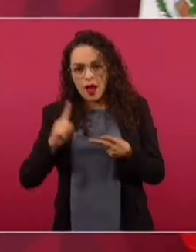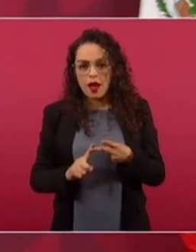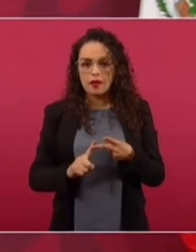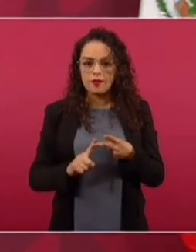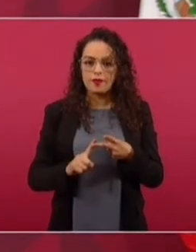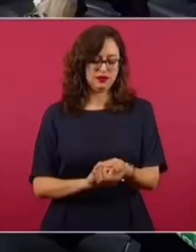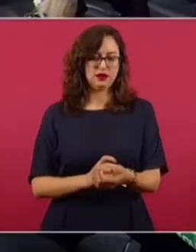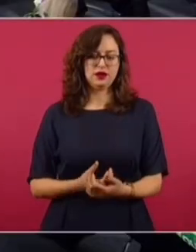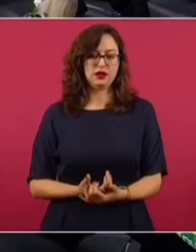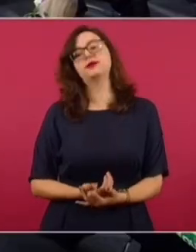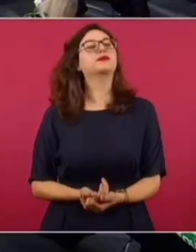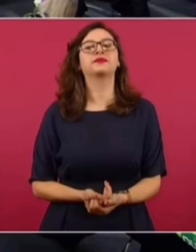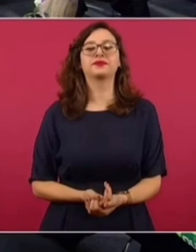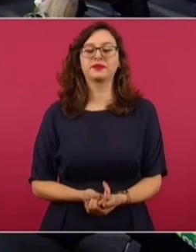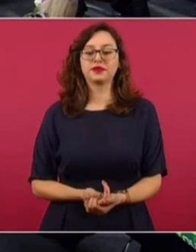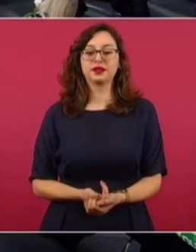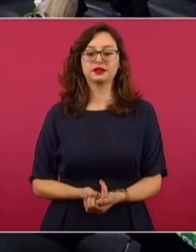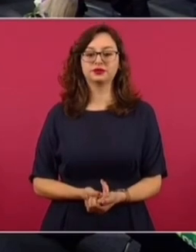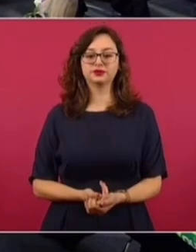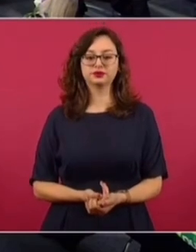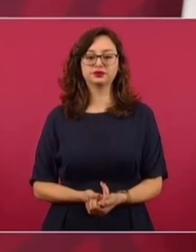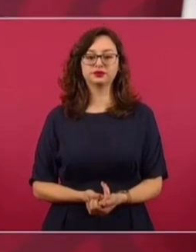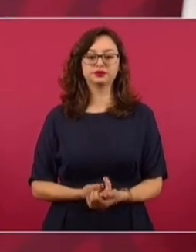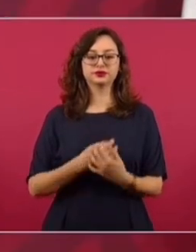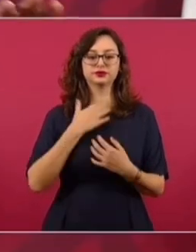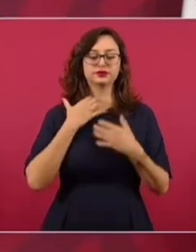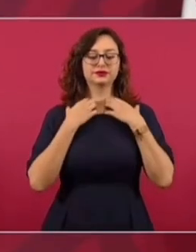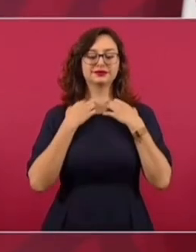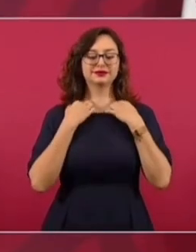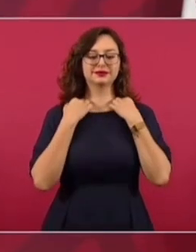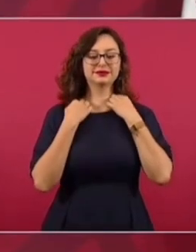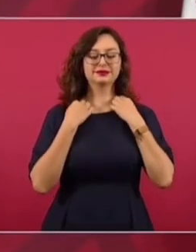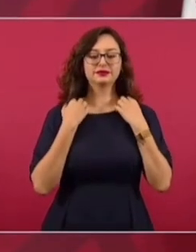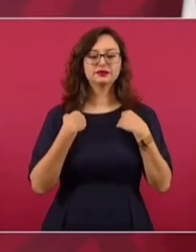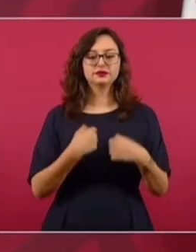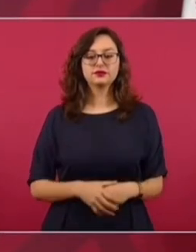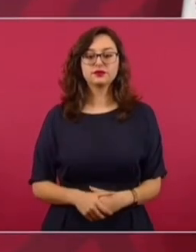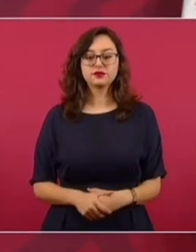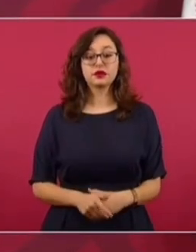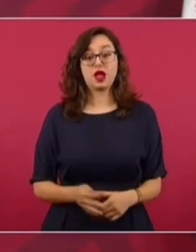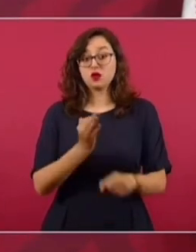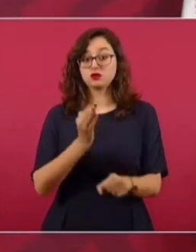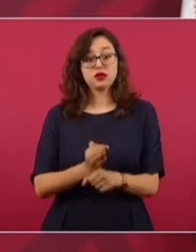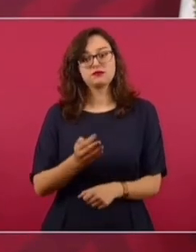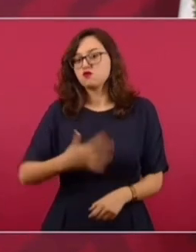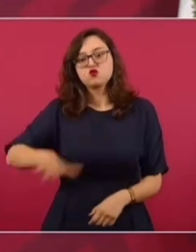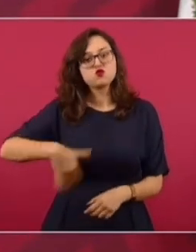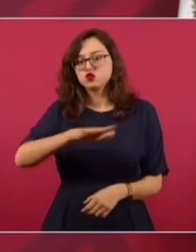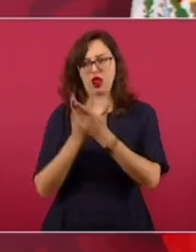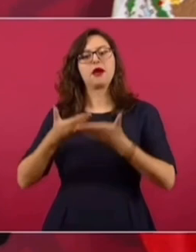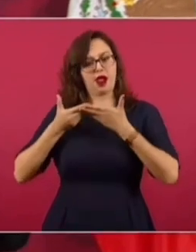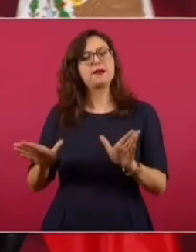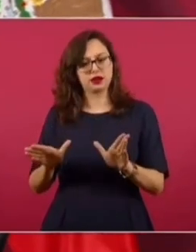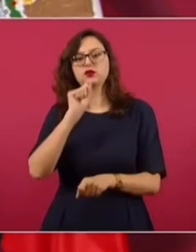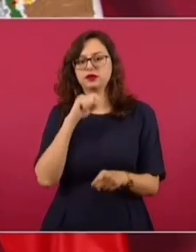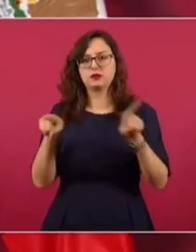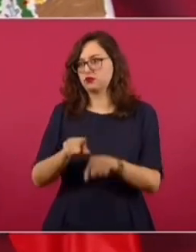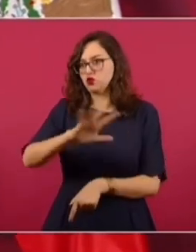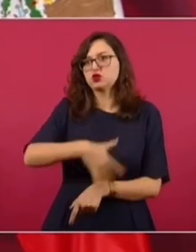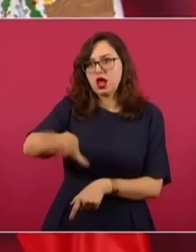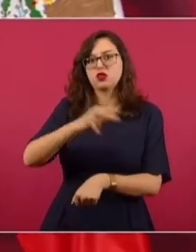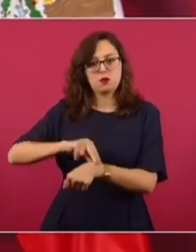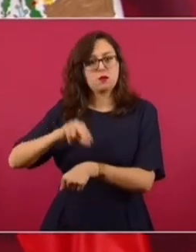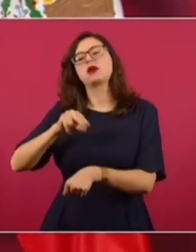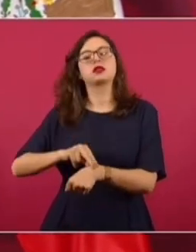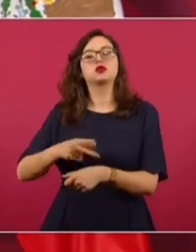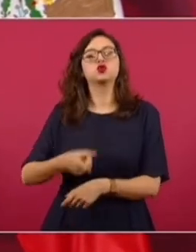especialidades. Primero es ocupar todos los médicos de México, porque lo que estamos